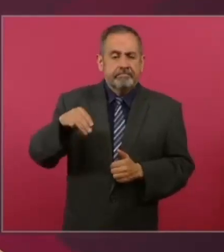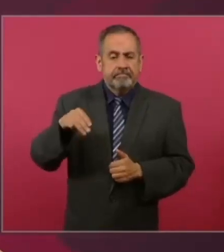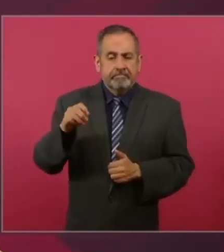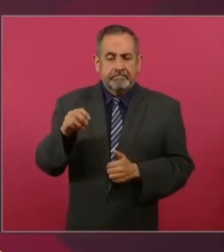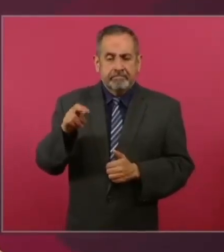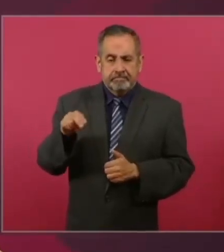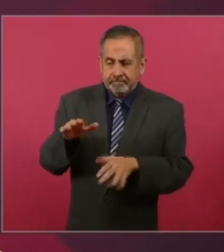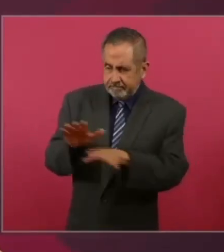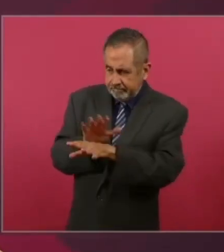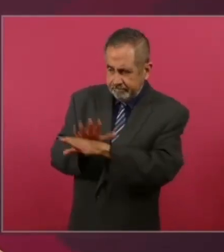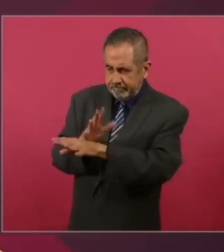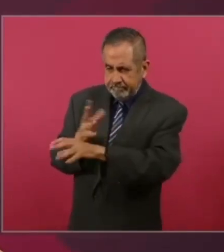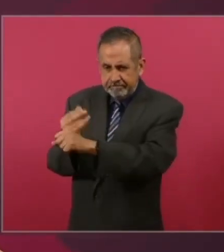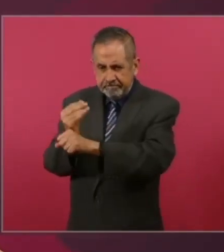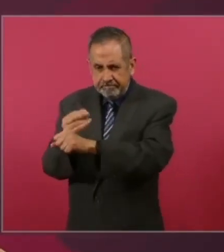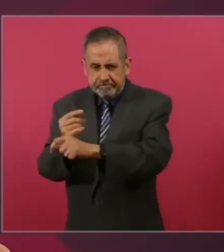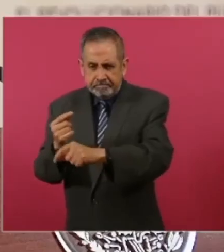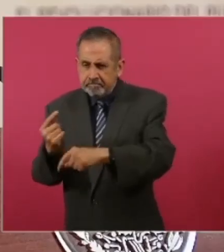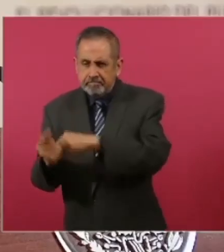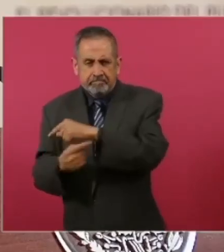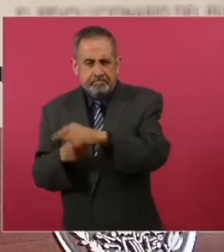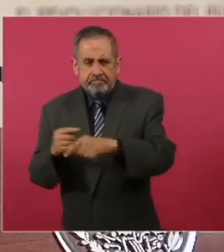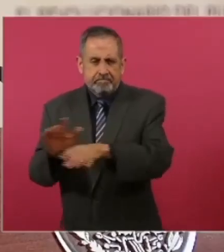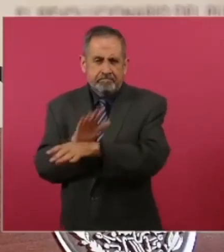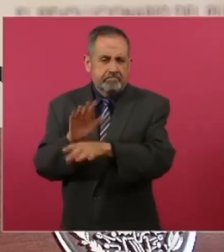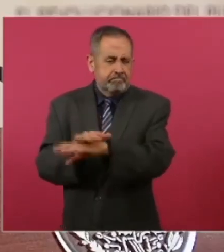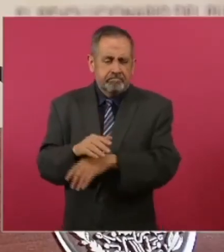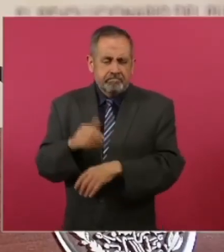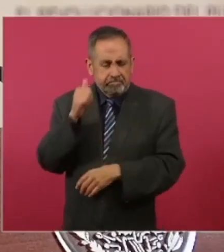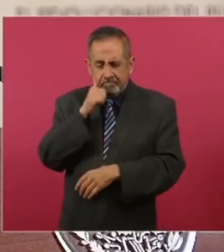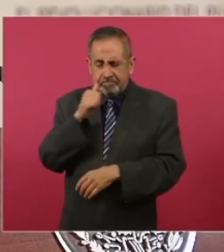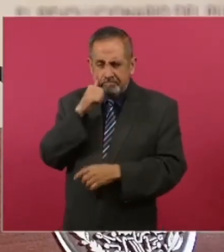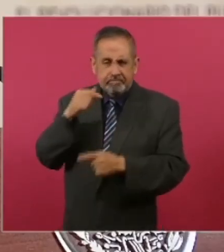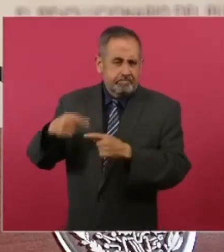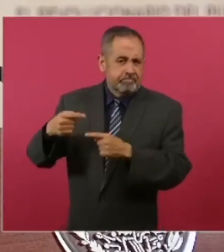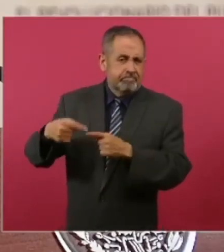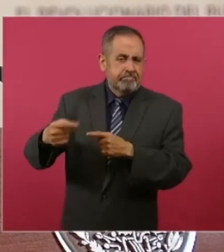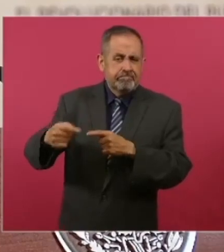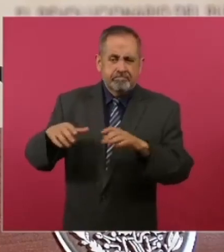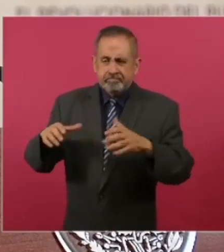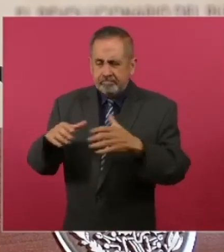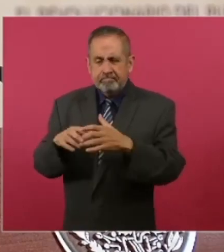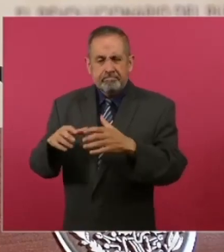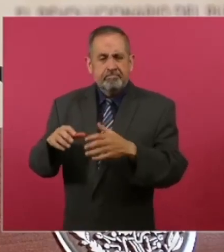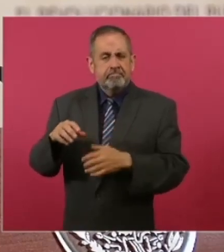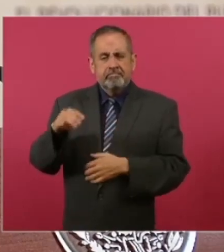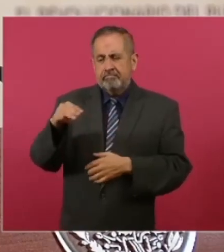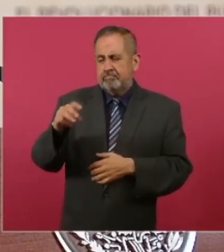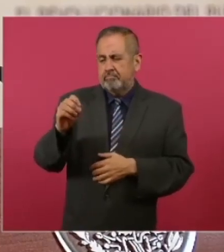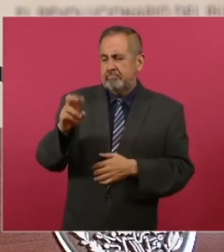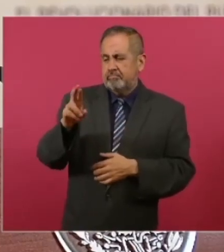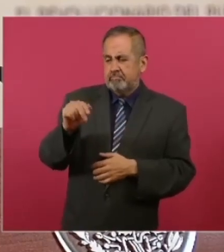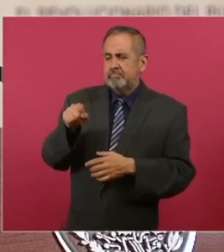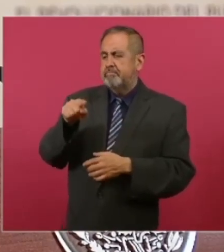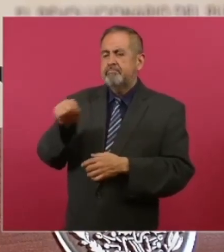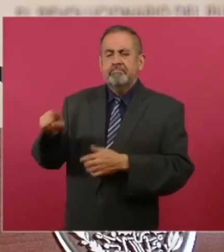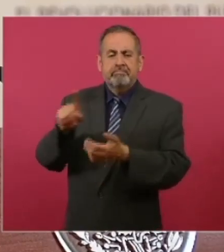En la dirección del Movimiento de Transformación de Morena,